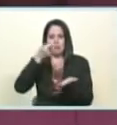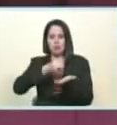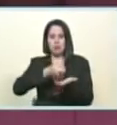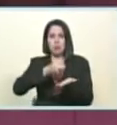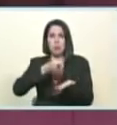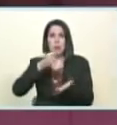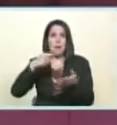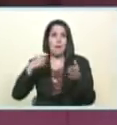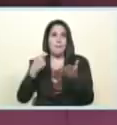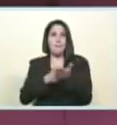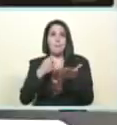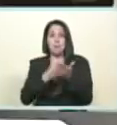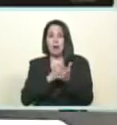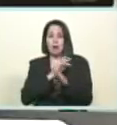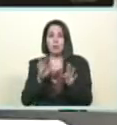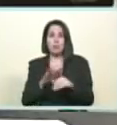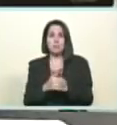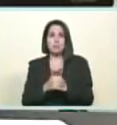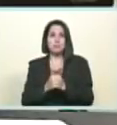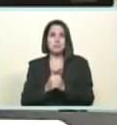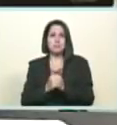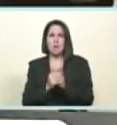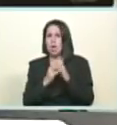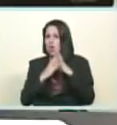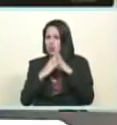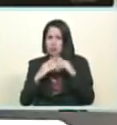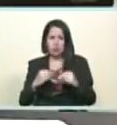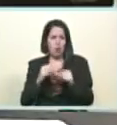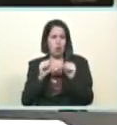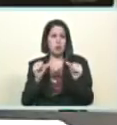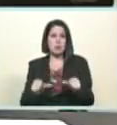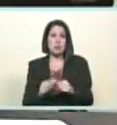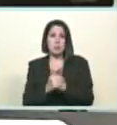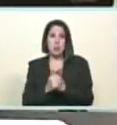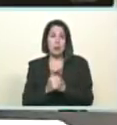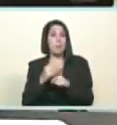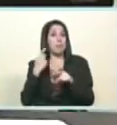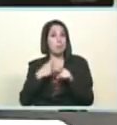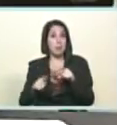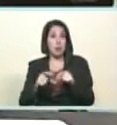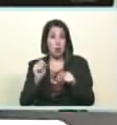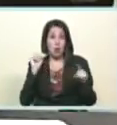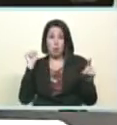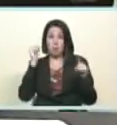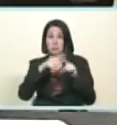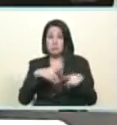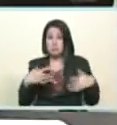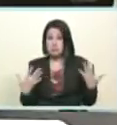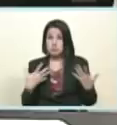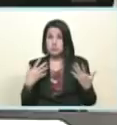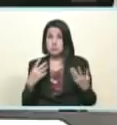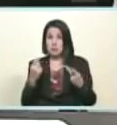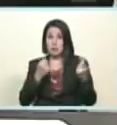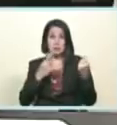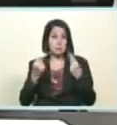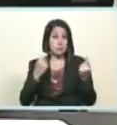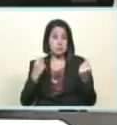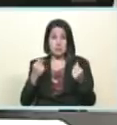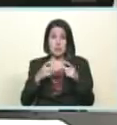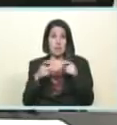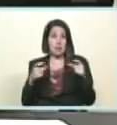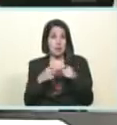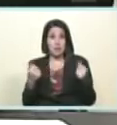para vendérselos a las mafias de Juan Manuel Santos en Colombia es Juan Manuel Santos quien dirige contra